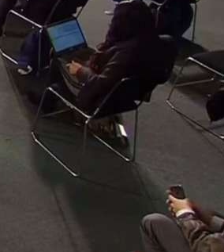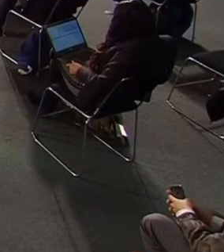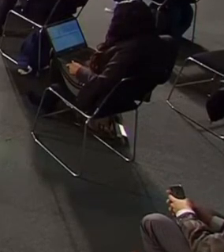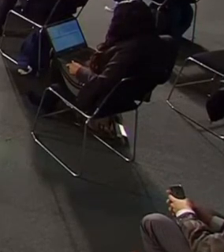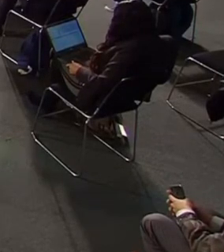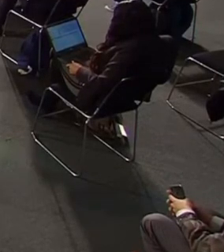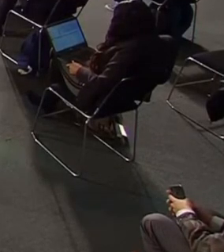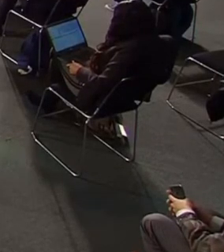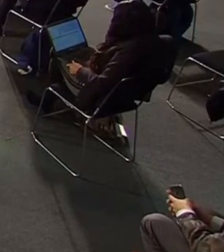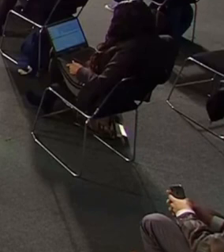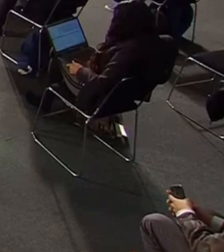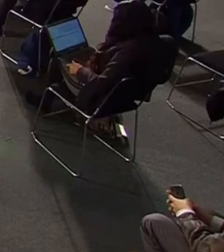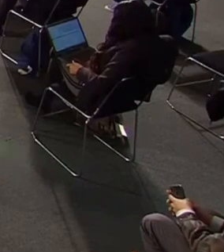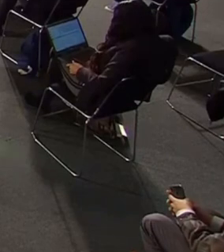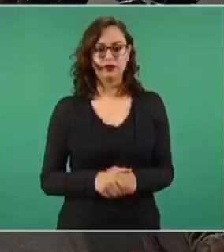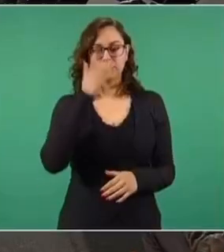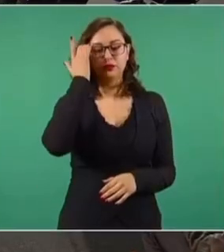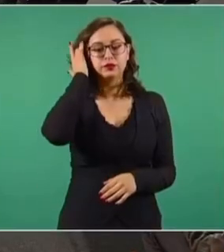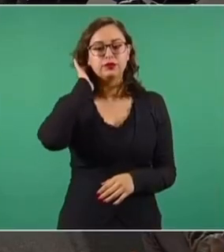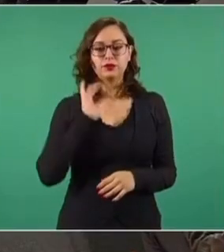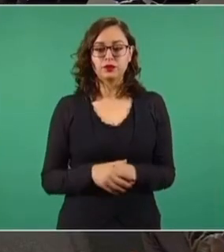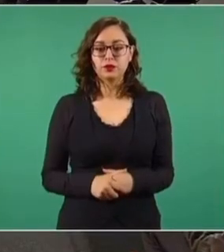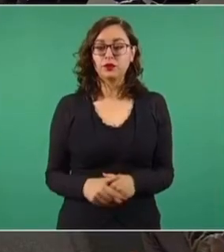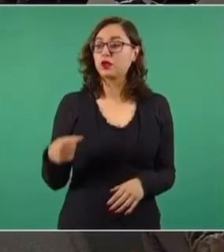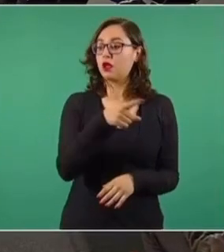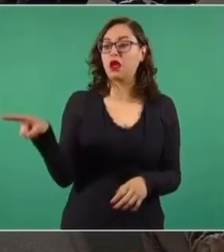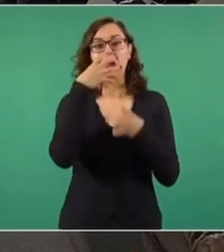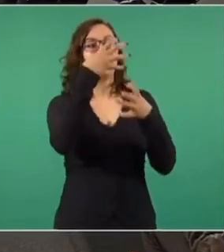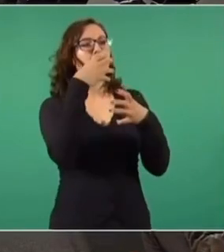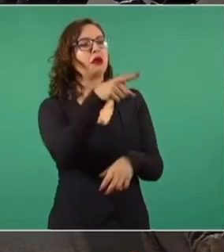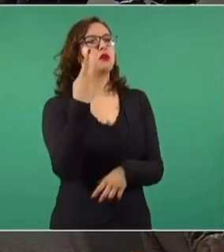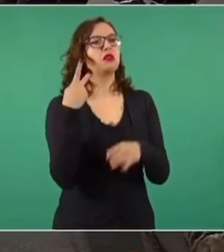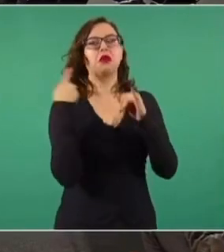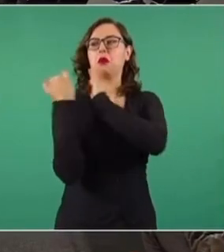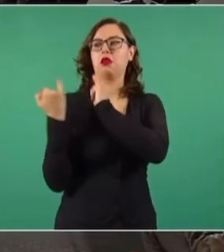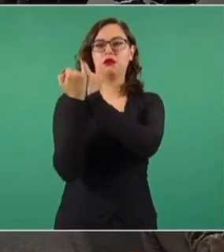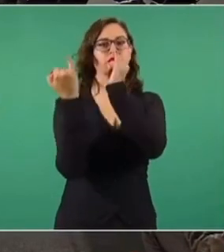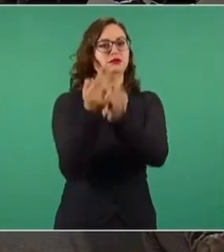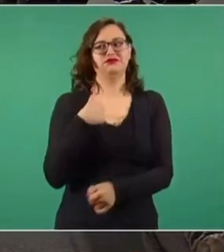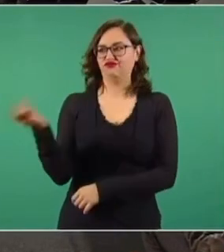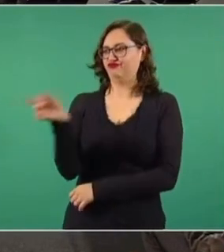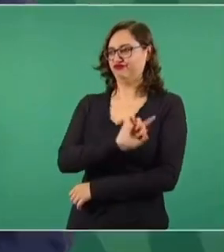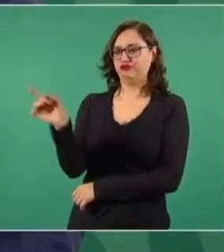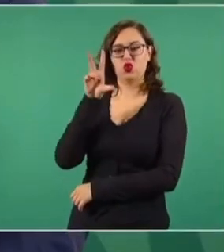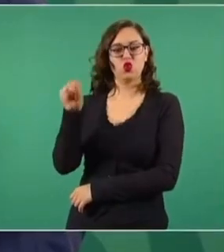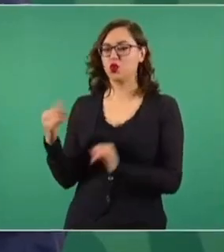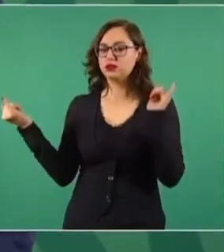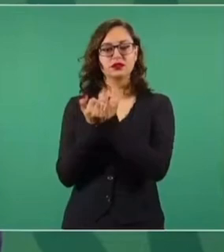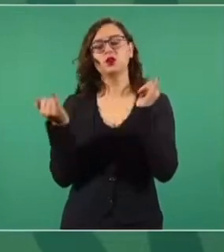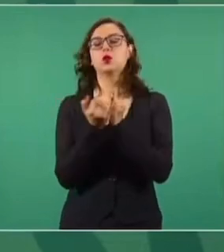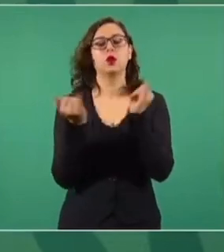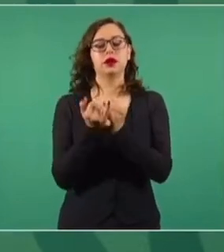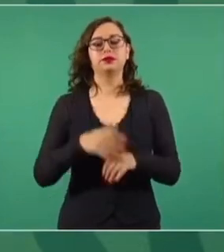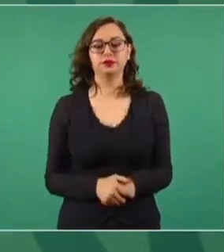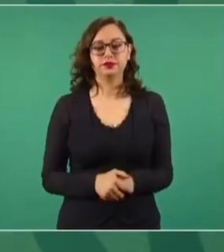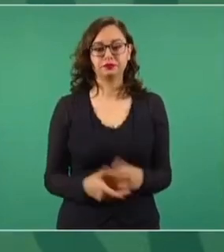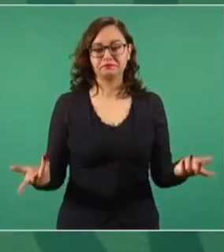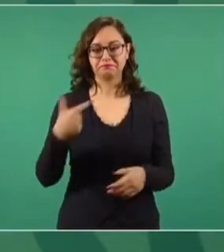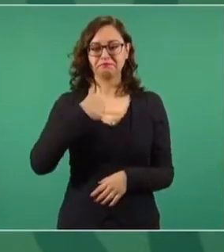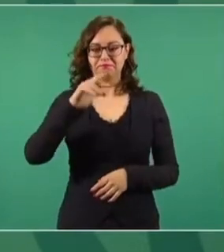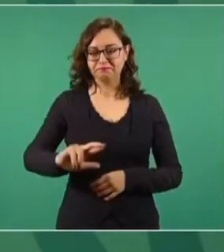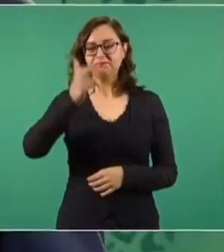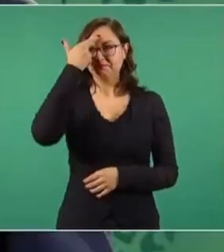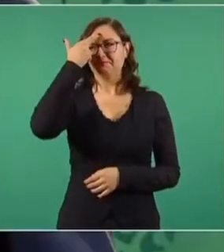les dije ahí en un discurso, se me vino a la cabeza algo que también se aprende en la lucha.